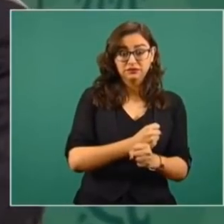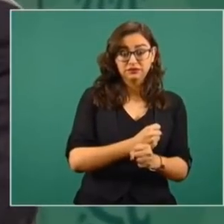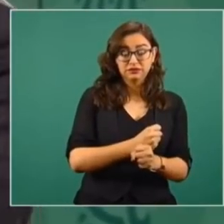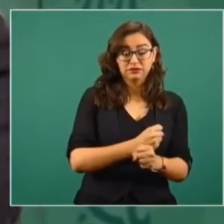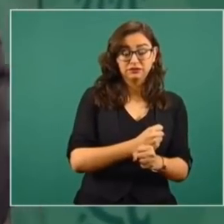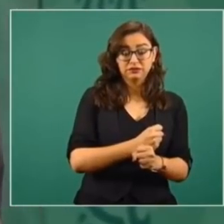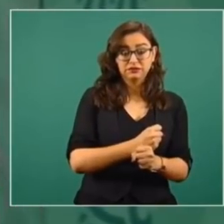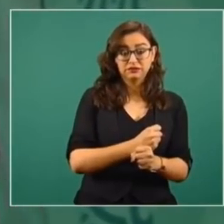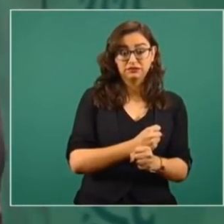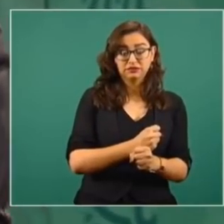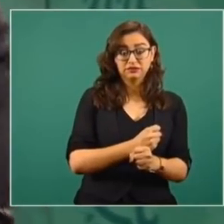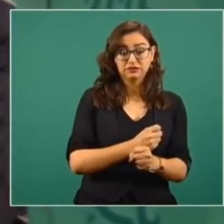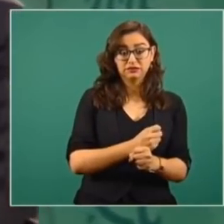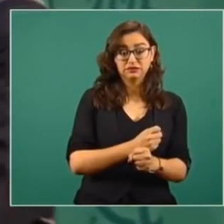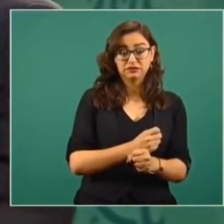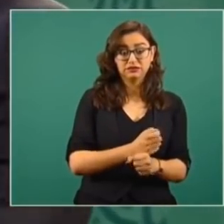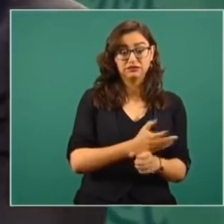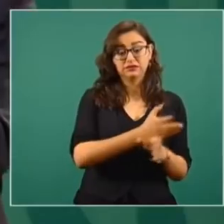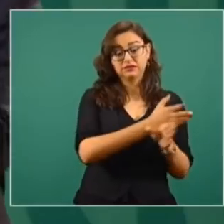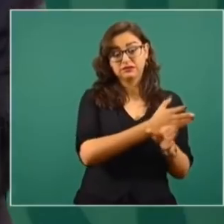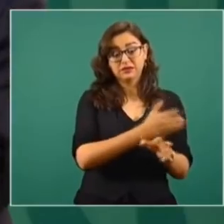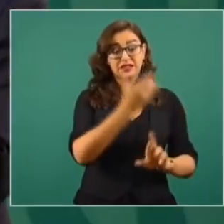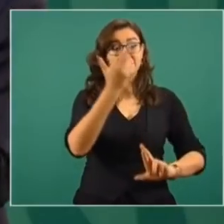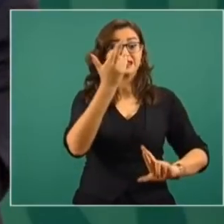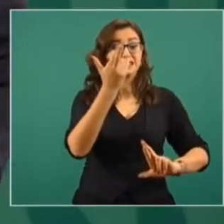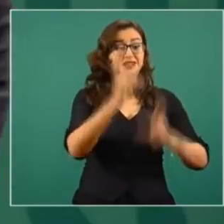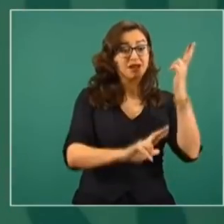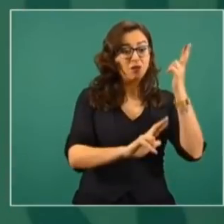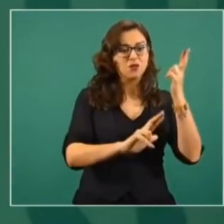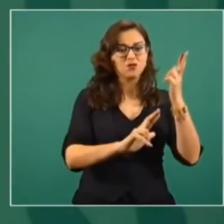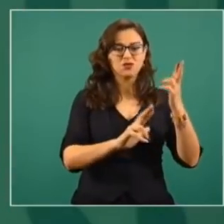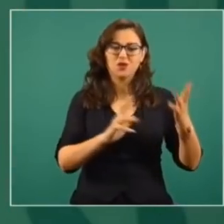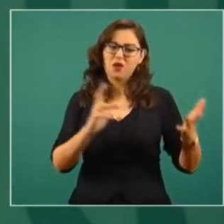y triunfa la revolución maderista,